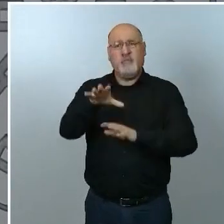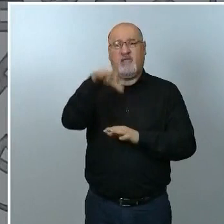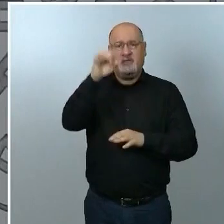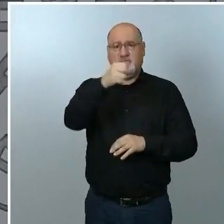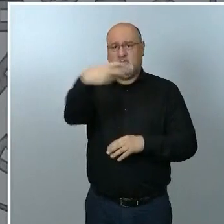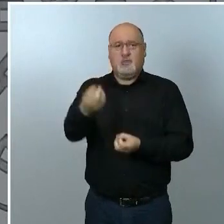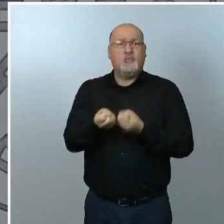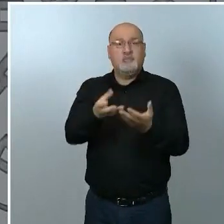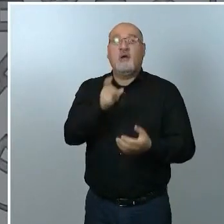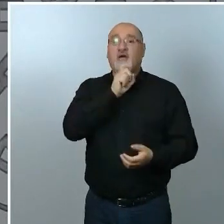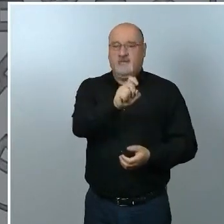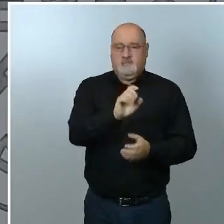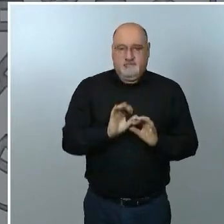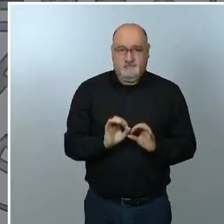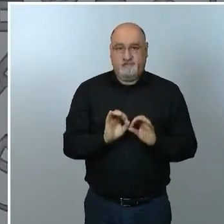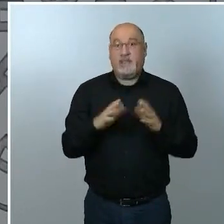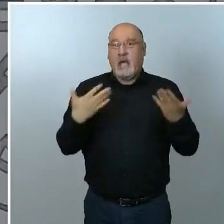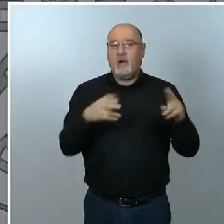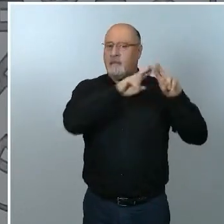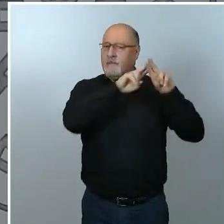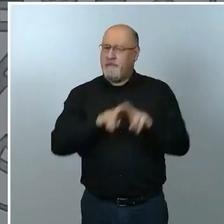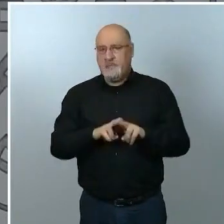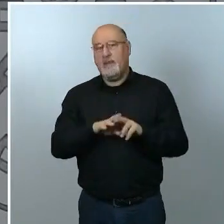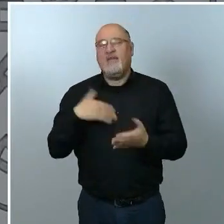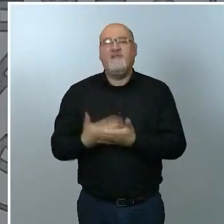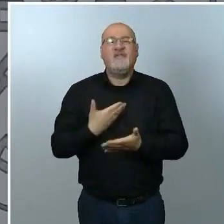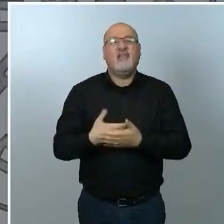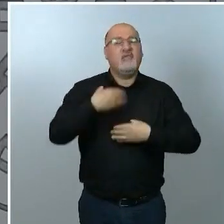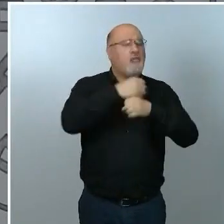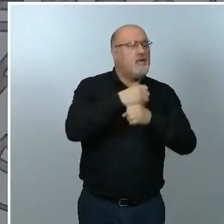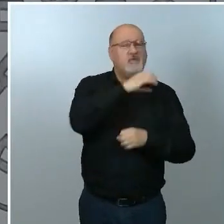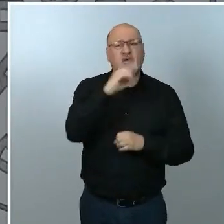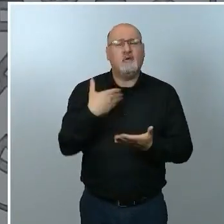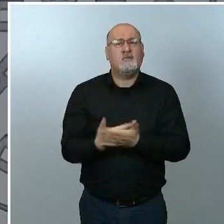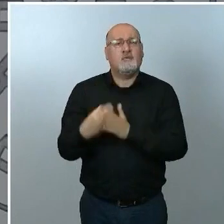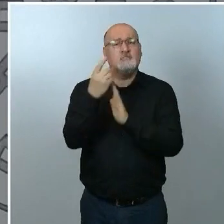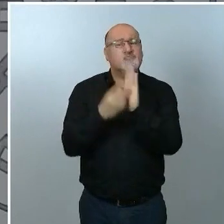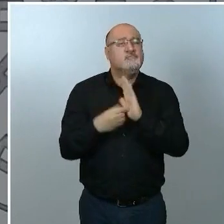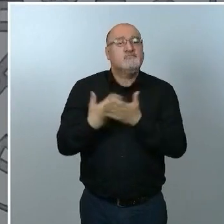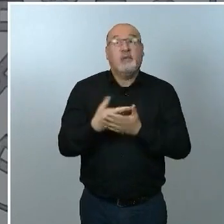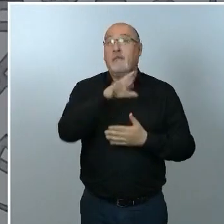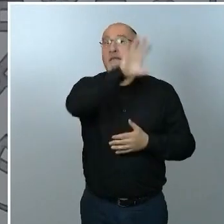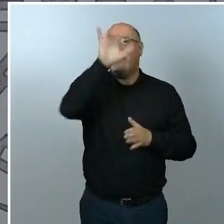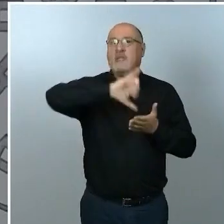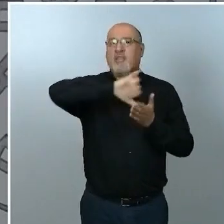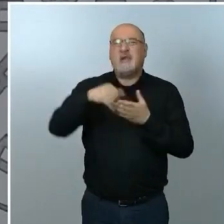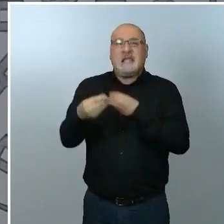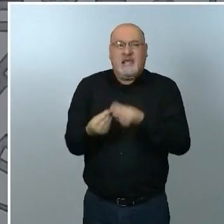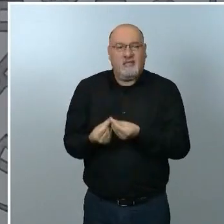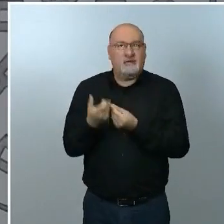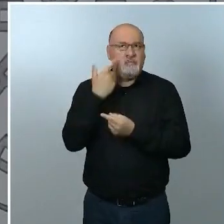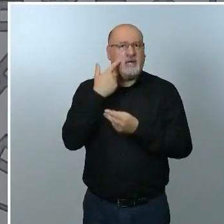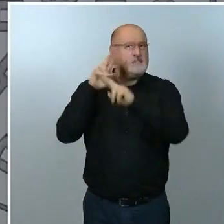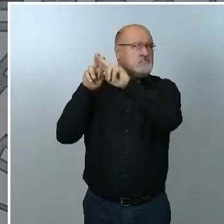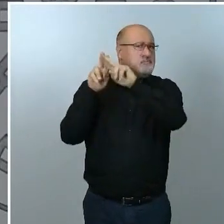Y también estamos revisando, primero, la evidencia científica y, segundo, también lo que están haciendo los países de nuestro entorno. Quiero compartir que se